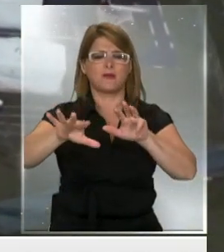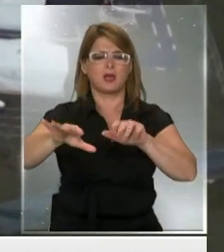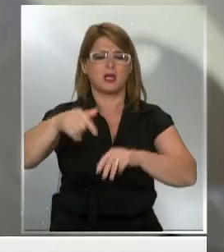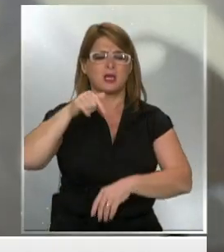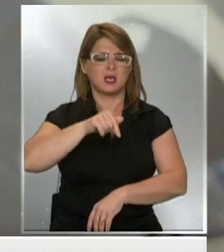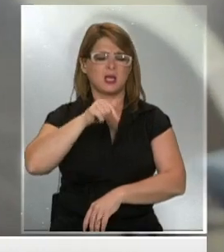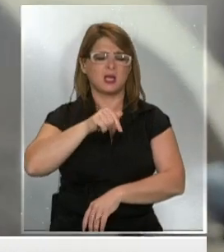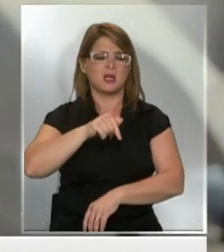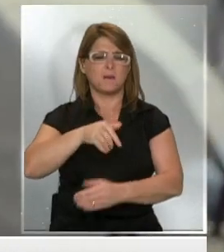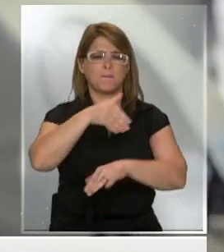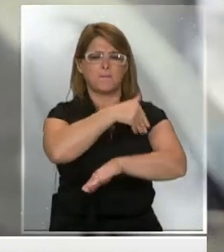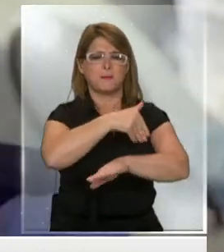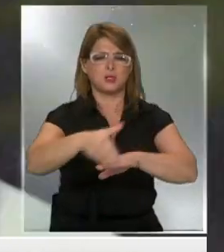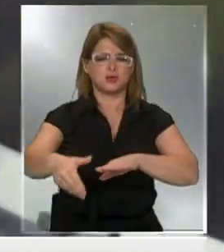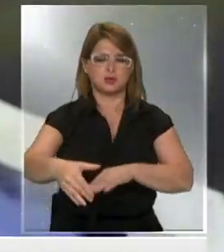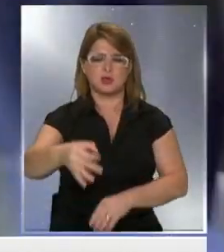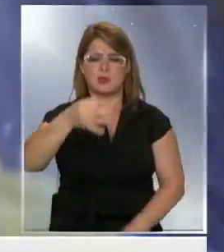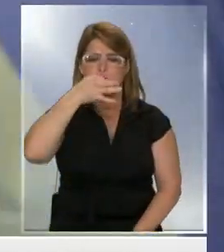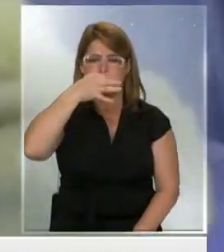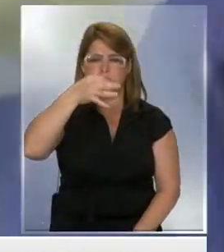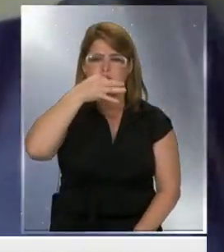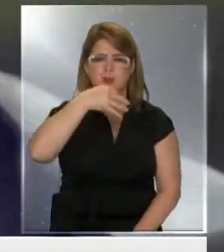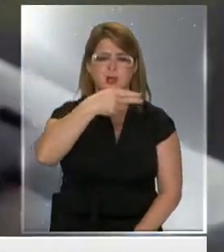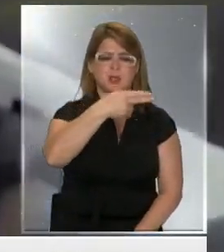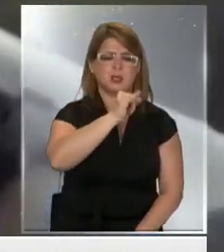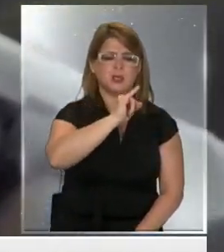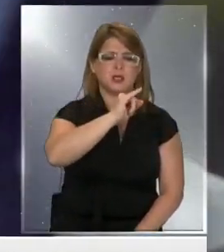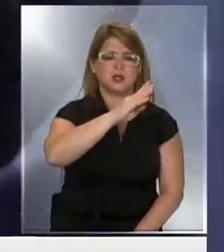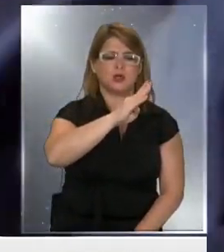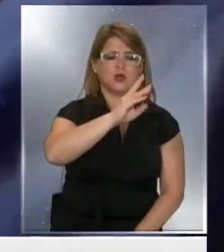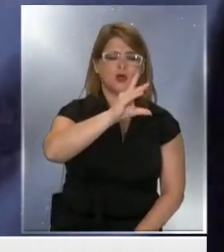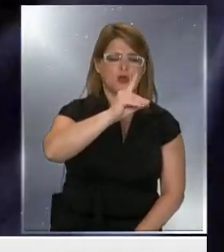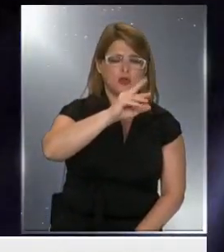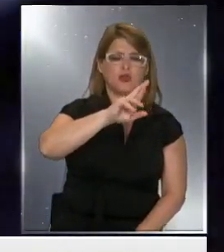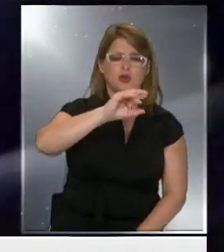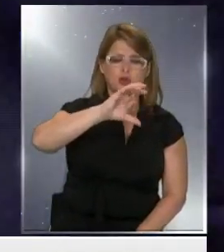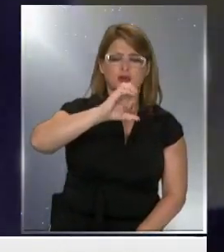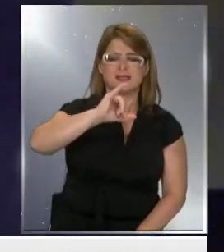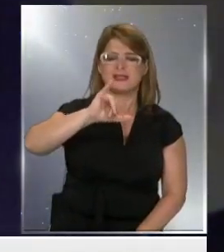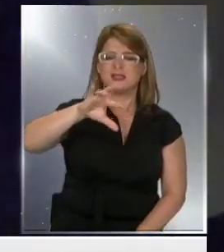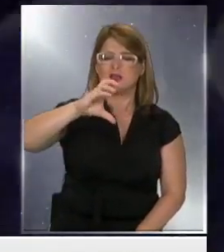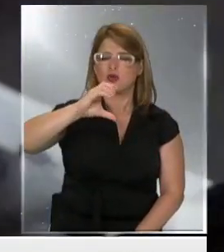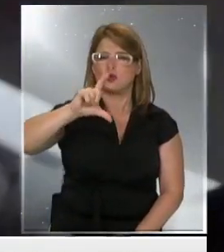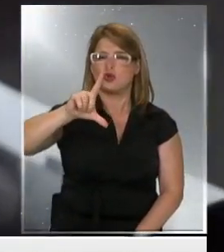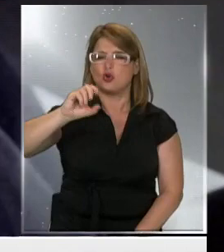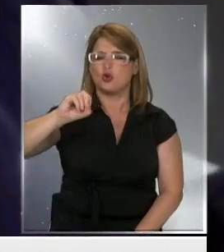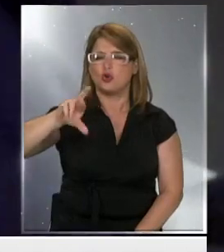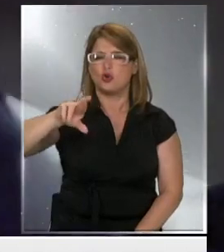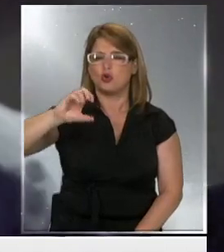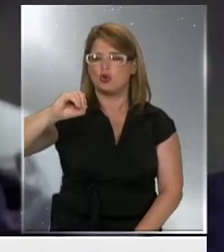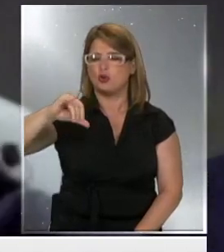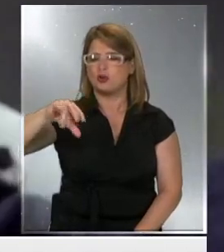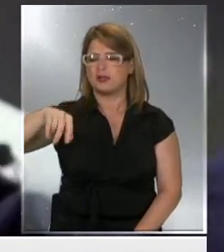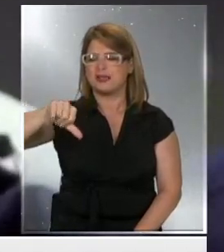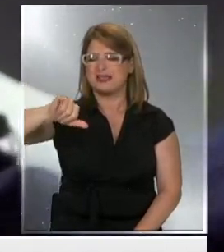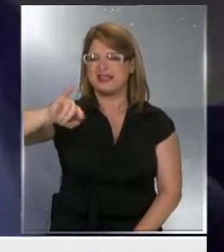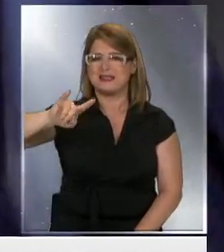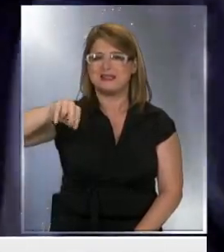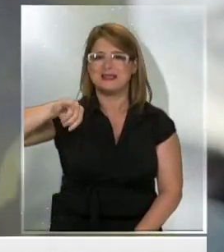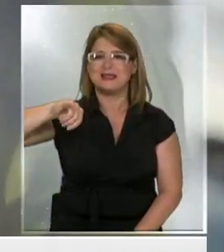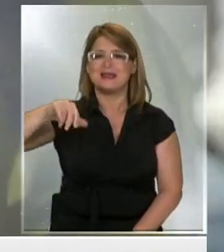de hidrociclogroquina para poder tratar esta enfermedad y los contagios en Nueva York también